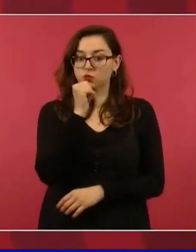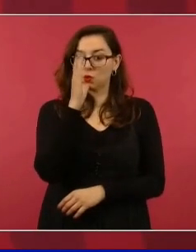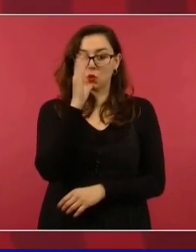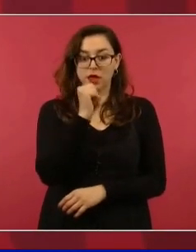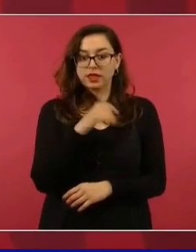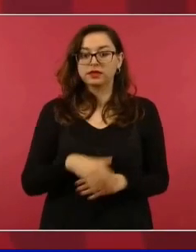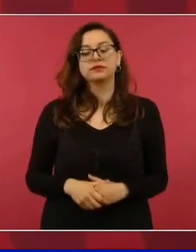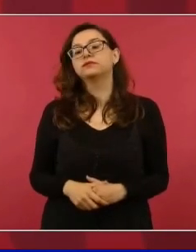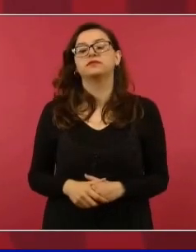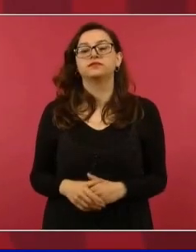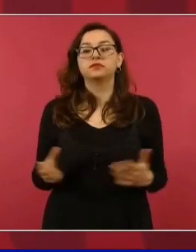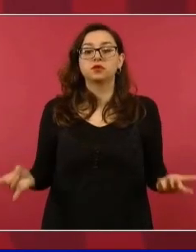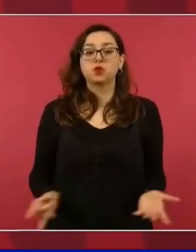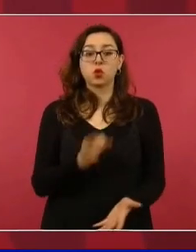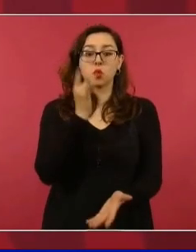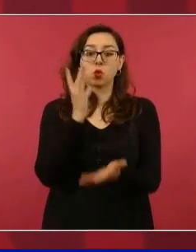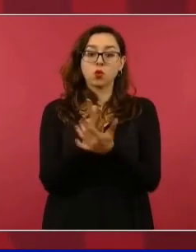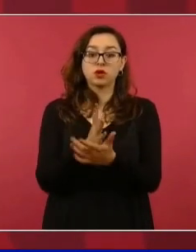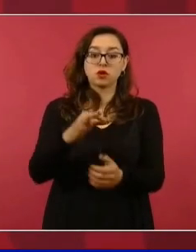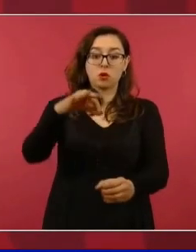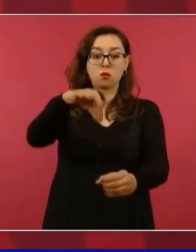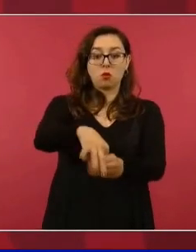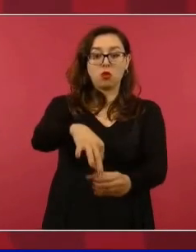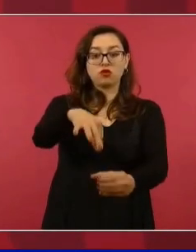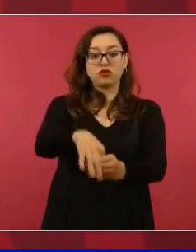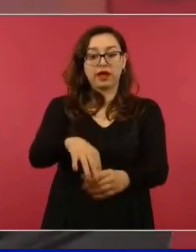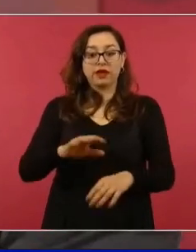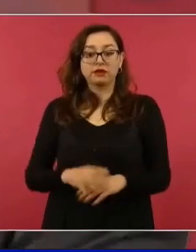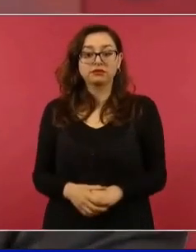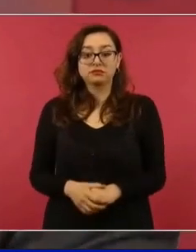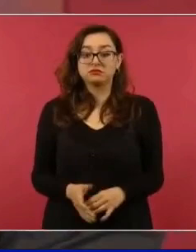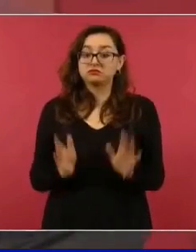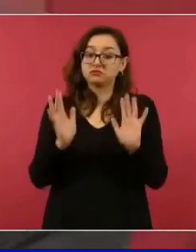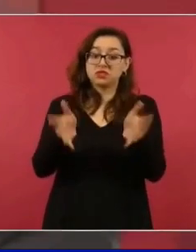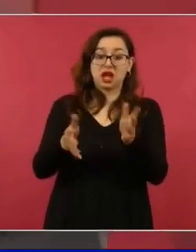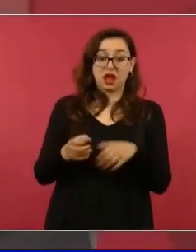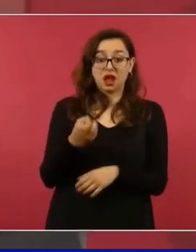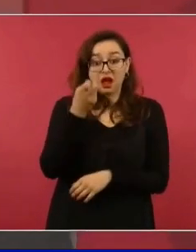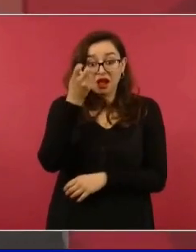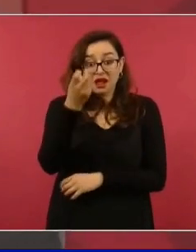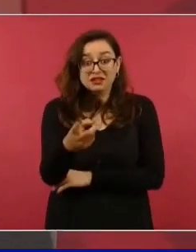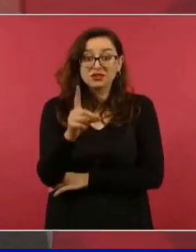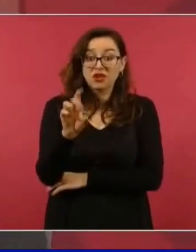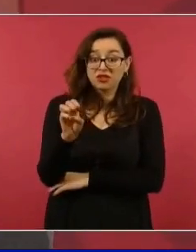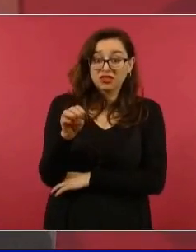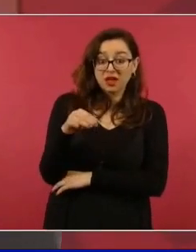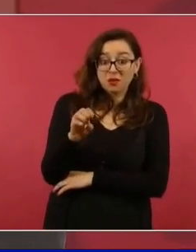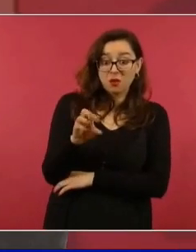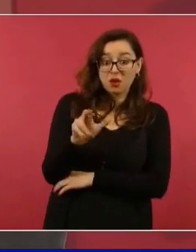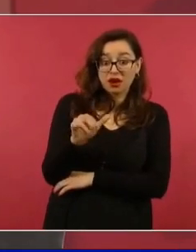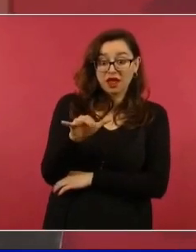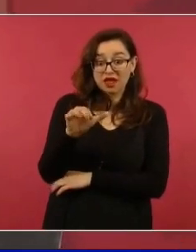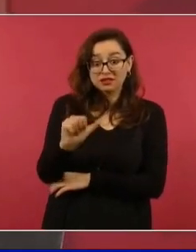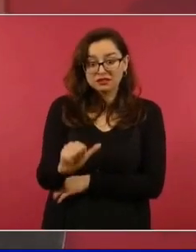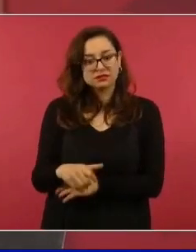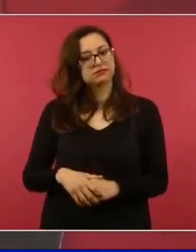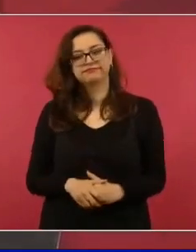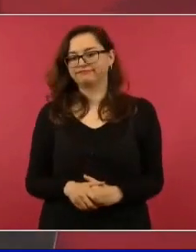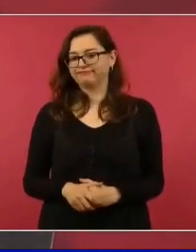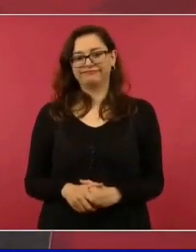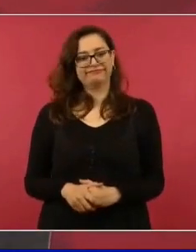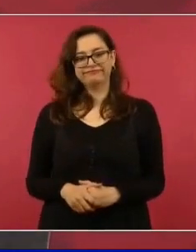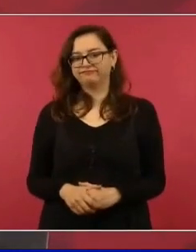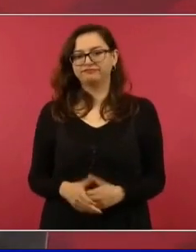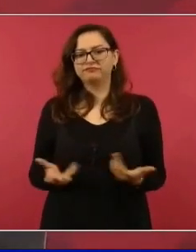participativa, ya te elegimos, tú eres nuestro diputado, tú eres nuestro